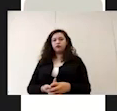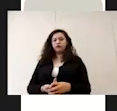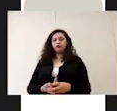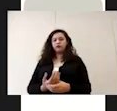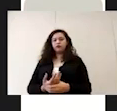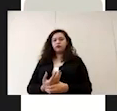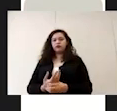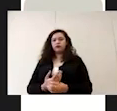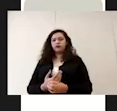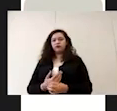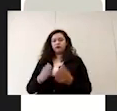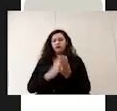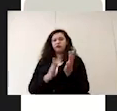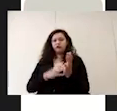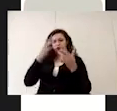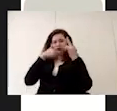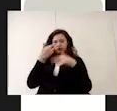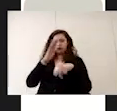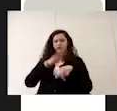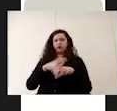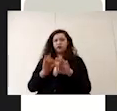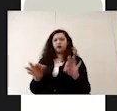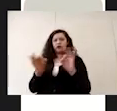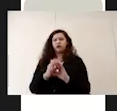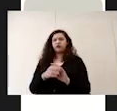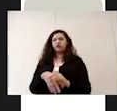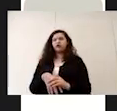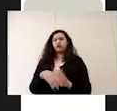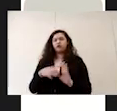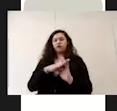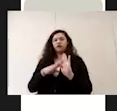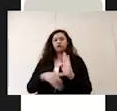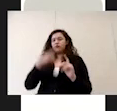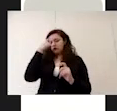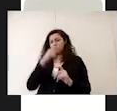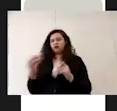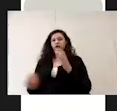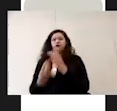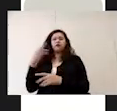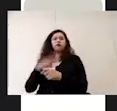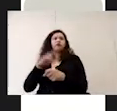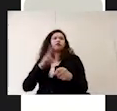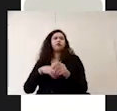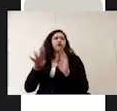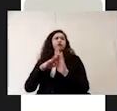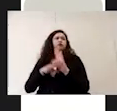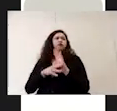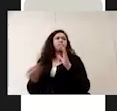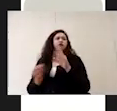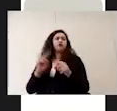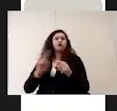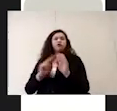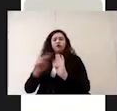documentos principalmente el plan el plan gradual hacia la nueva normalidad lineamientos normas guías